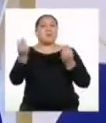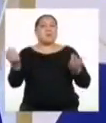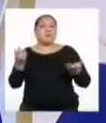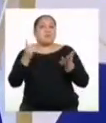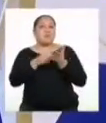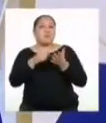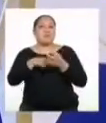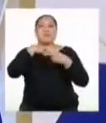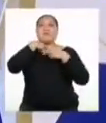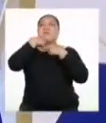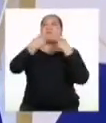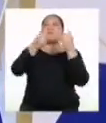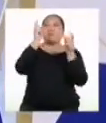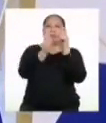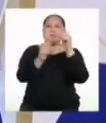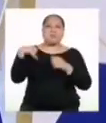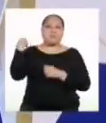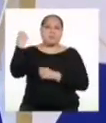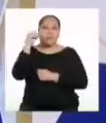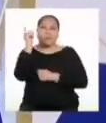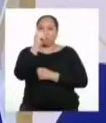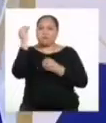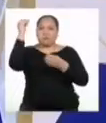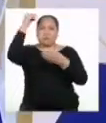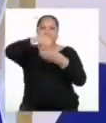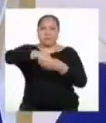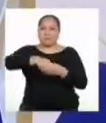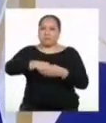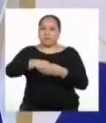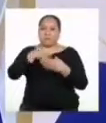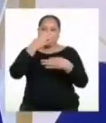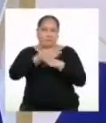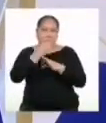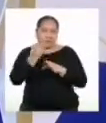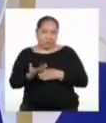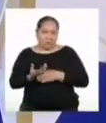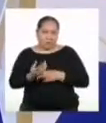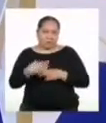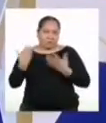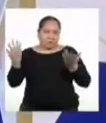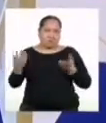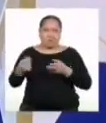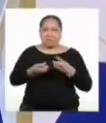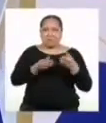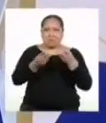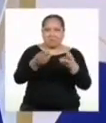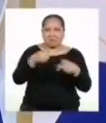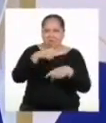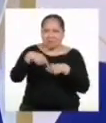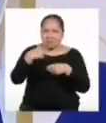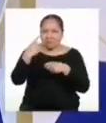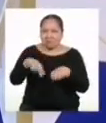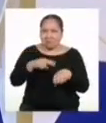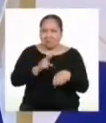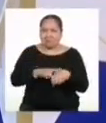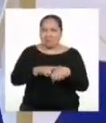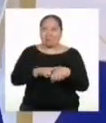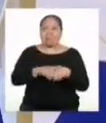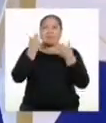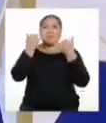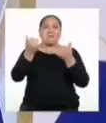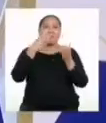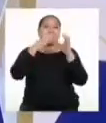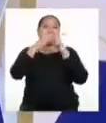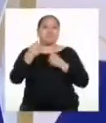voces de las personas más jóvenes no están presentes en los medios tradicionales. Y hoy conversaremos acerca de cómo podemos nosotros